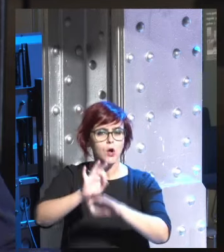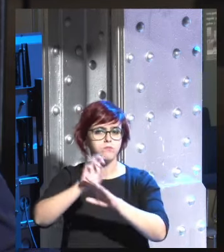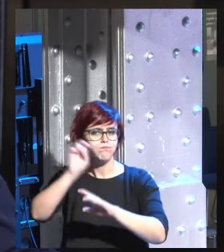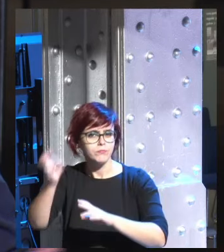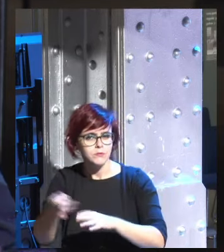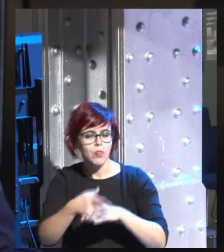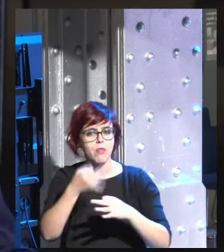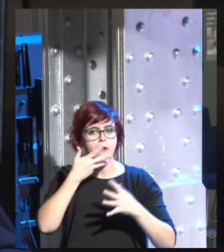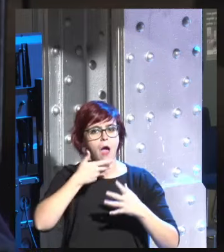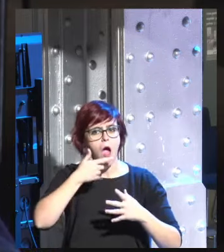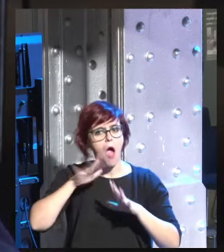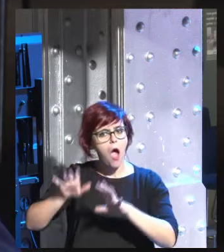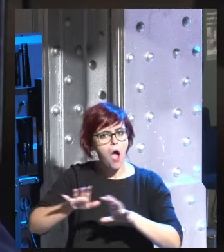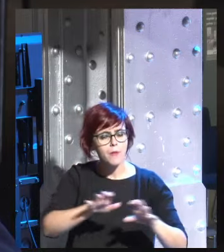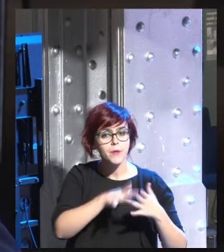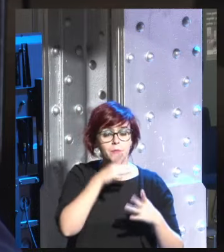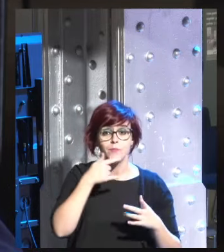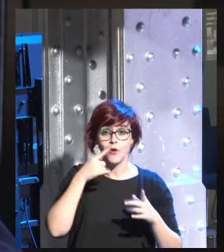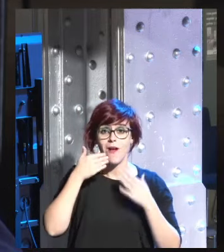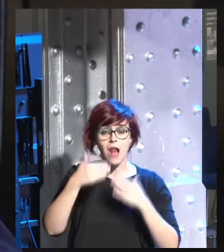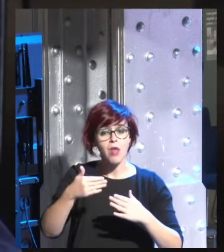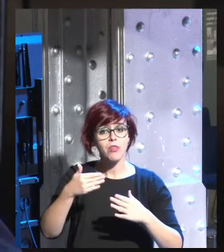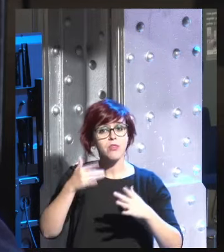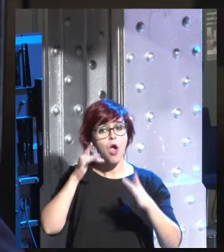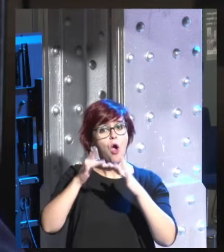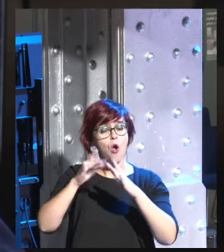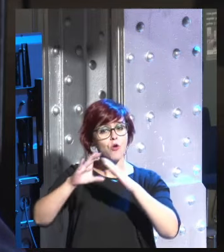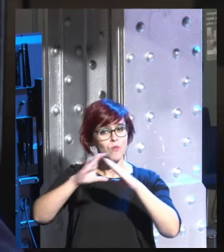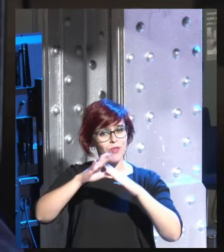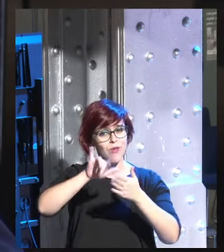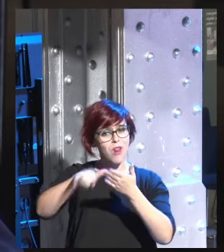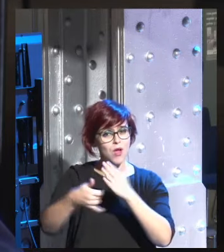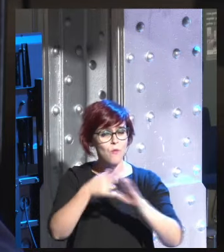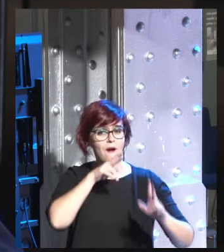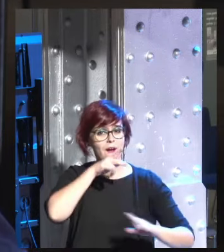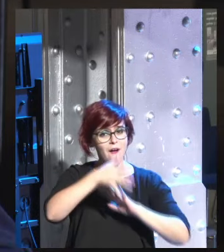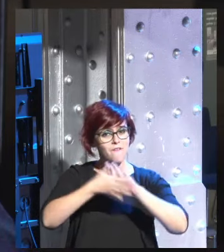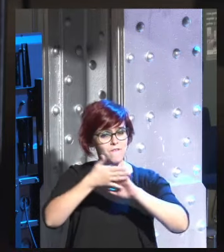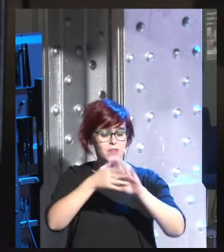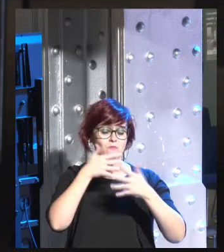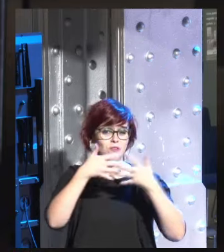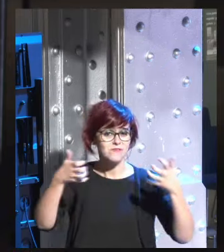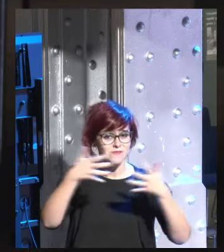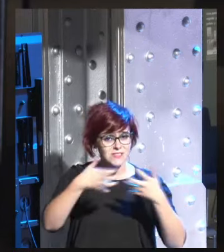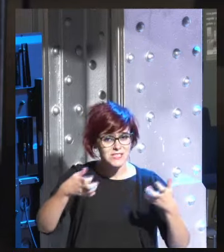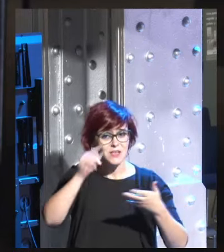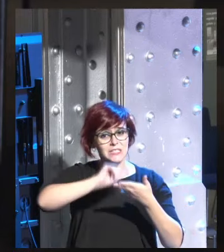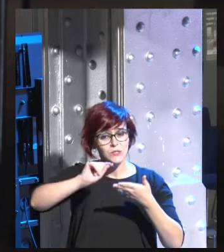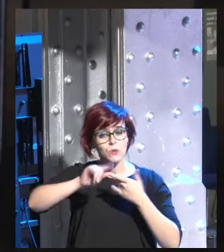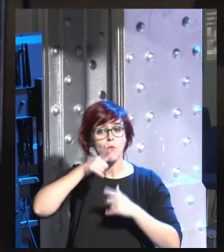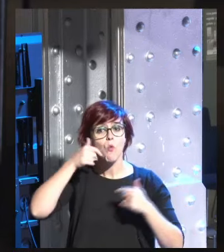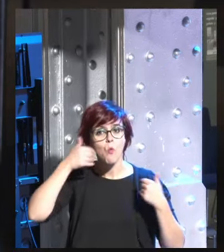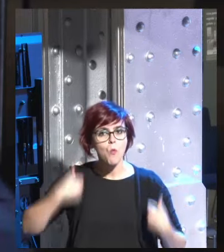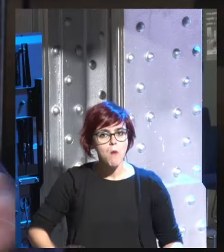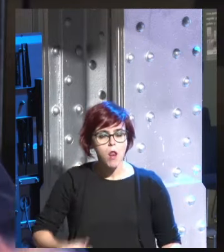historia evolucionó que la comunicación evolucionó que se establecieron lenguajes verbales que se inventó la escritura los humanos se